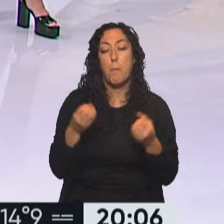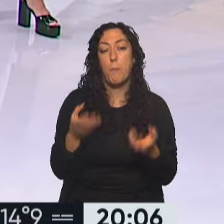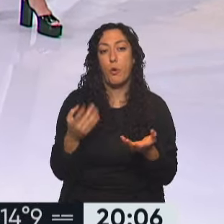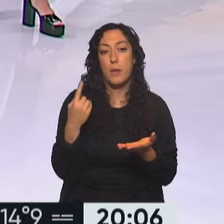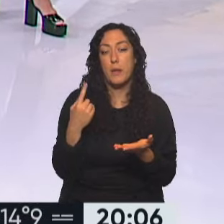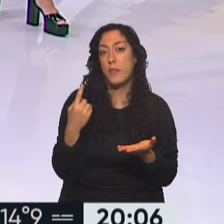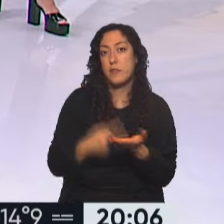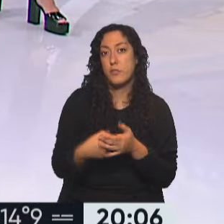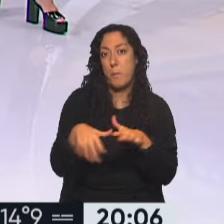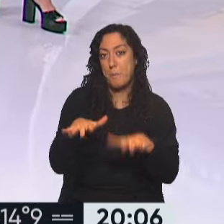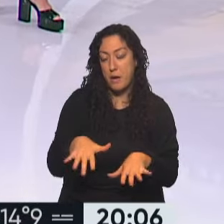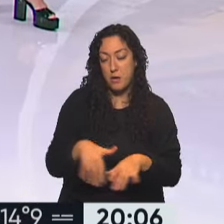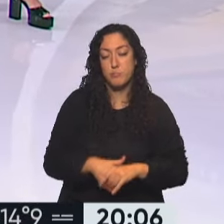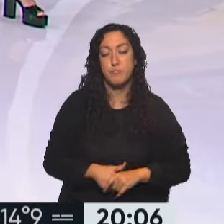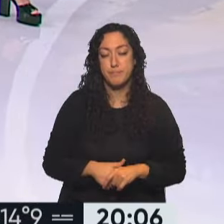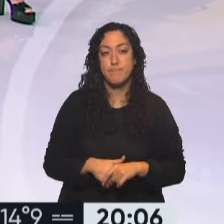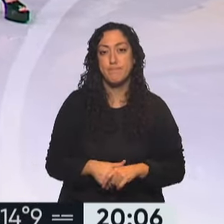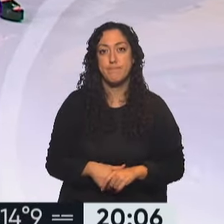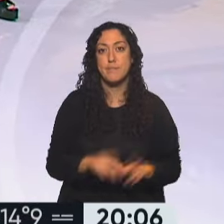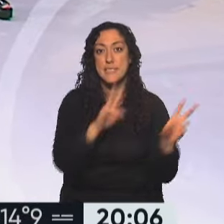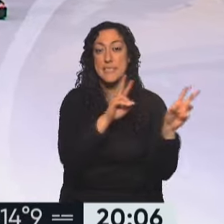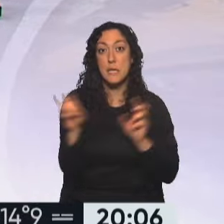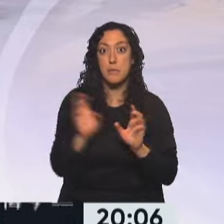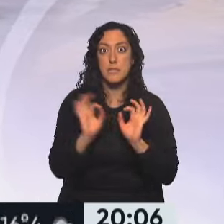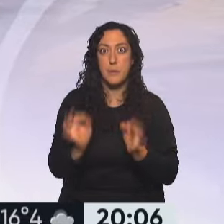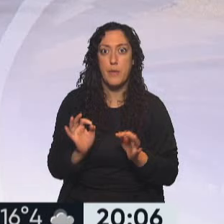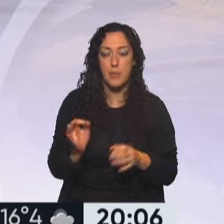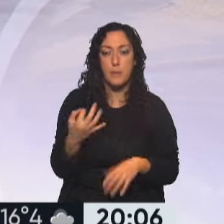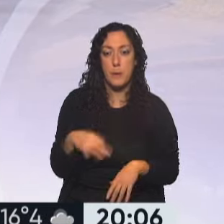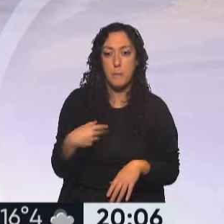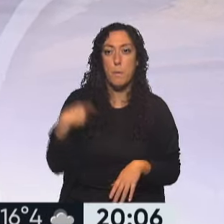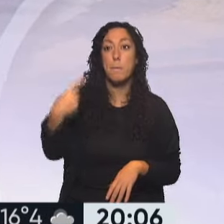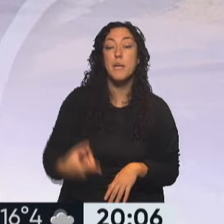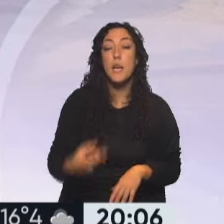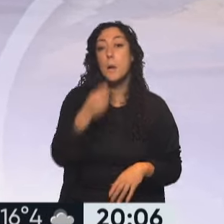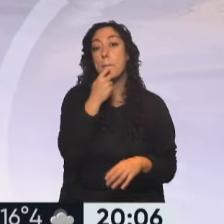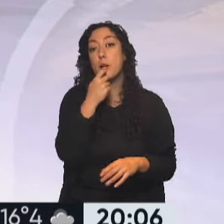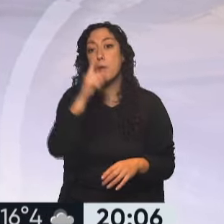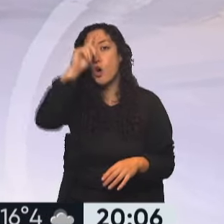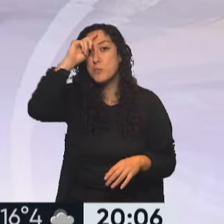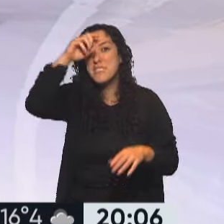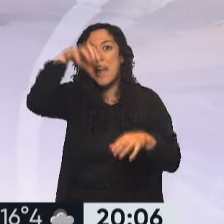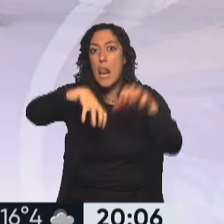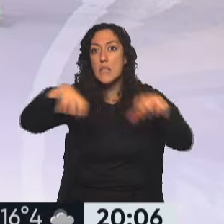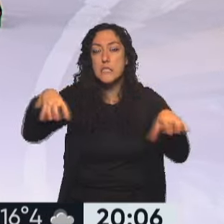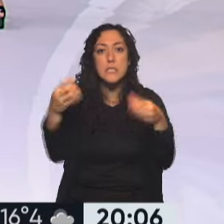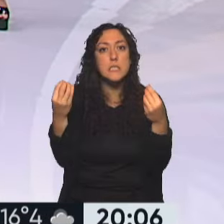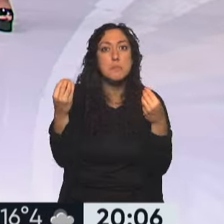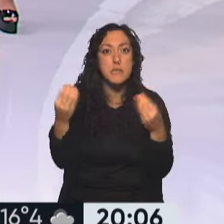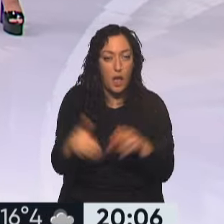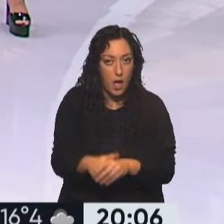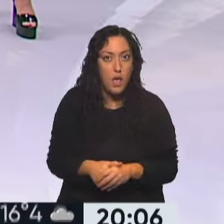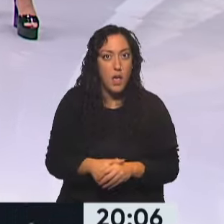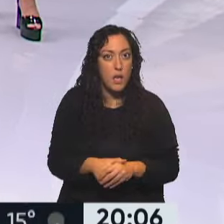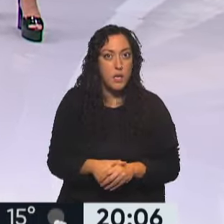medida de fuerza. Pero hay varias cuestiones a tener en cuenta. ¿Qué va a pasar mañana, por ejemplo, Florencia, con los hospitales? Claro, justamente porque esto no se